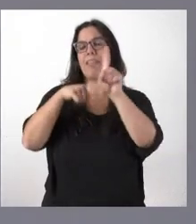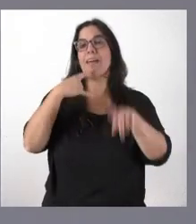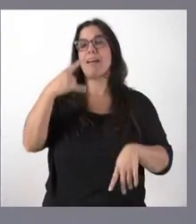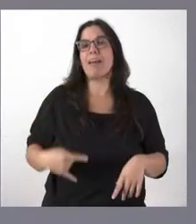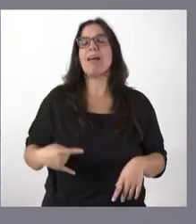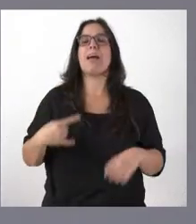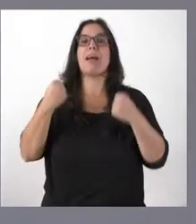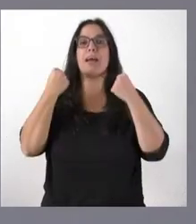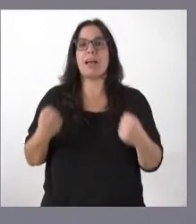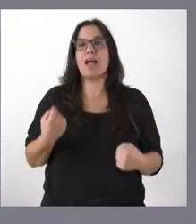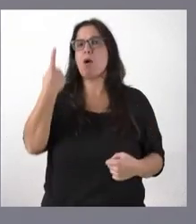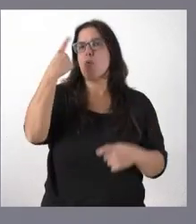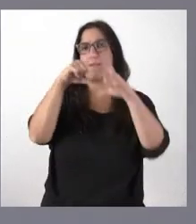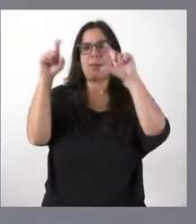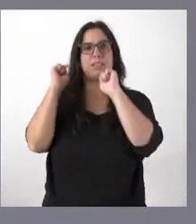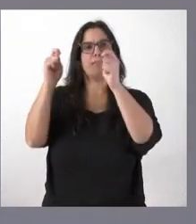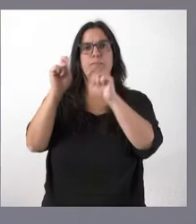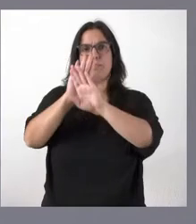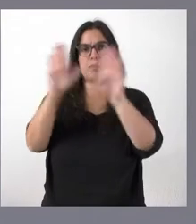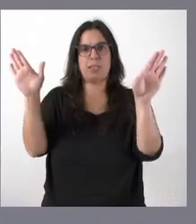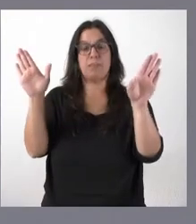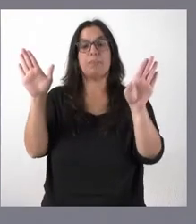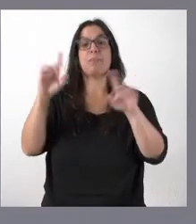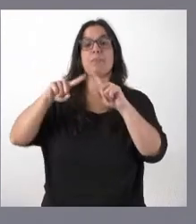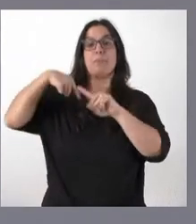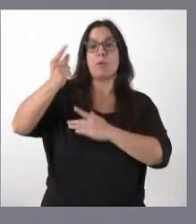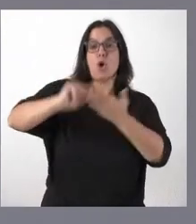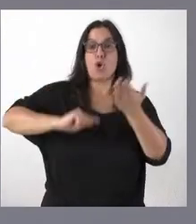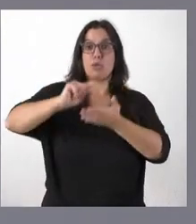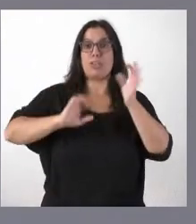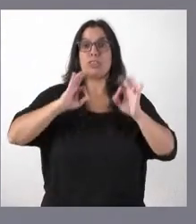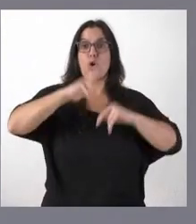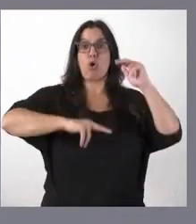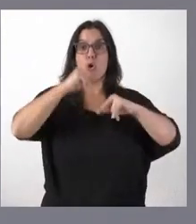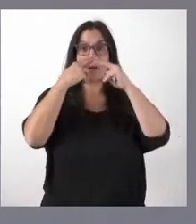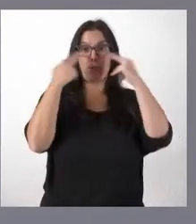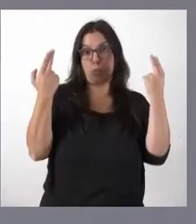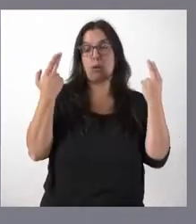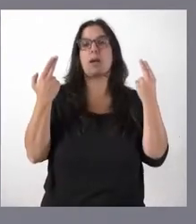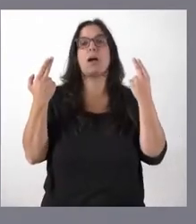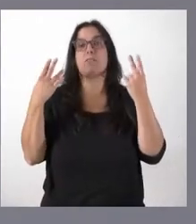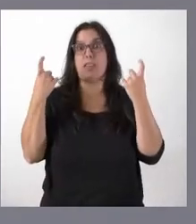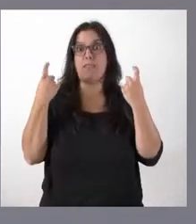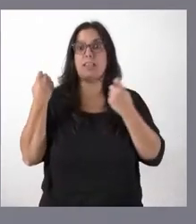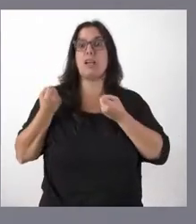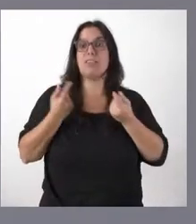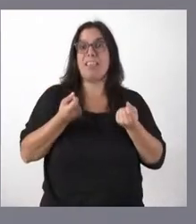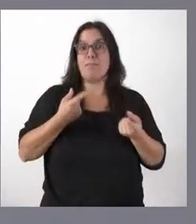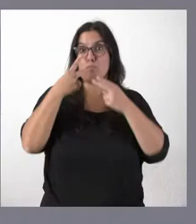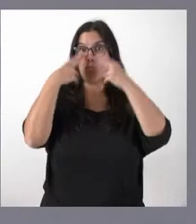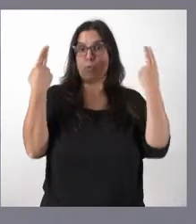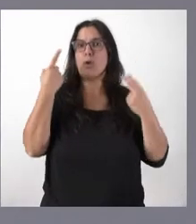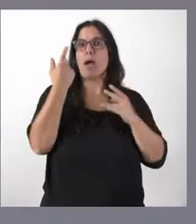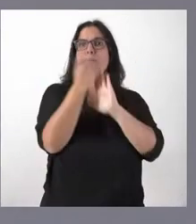un único adjudicatario. Y en los contratos de obra pública, de suministro público y de actuación pública, se incluirán prescripciones